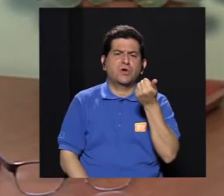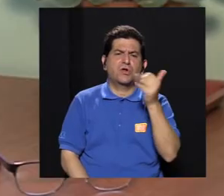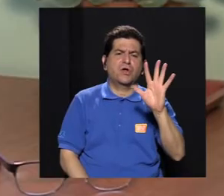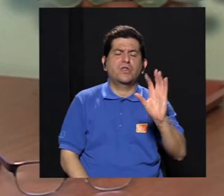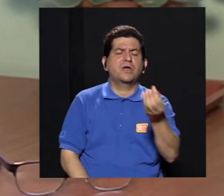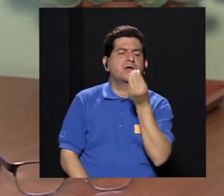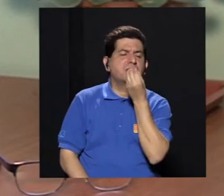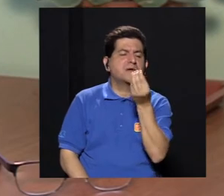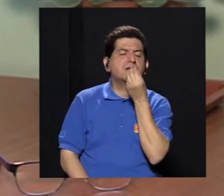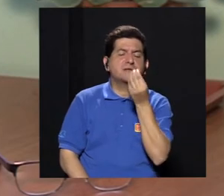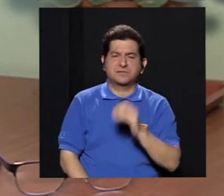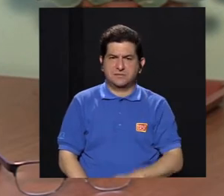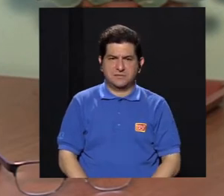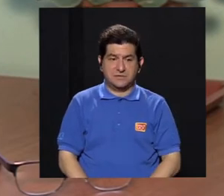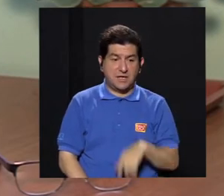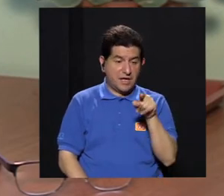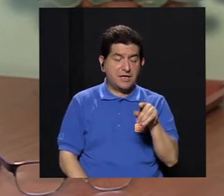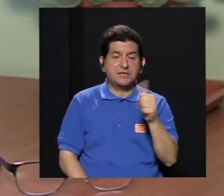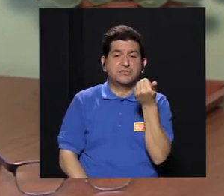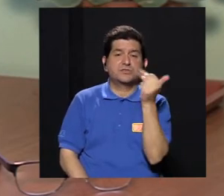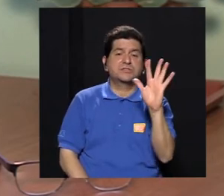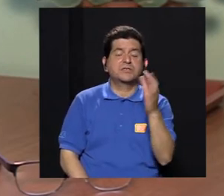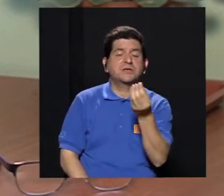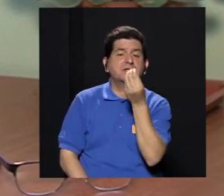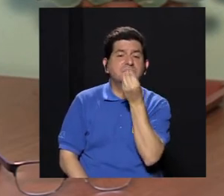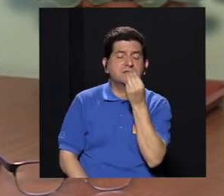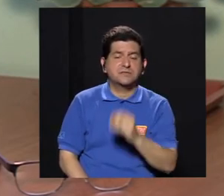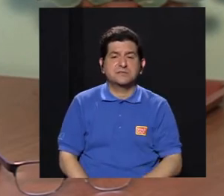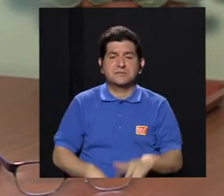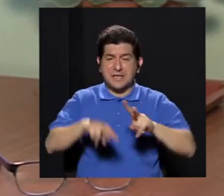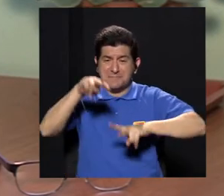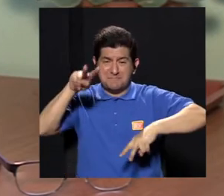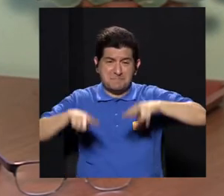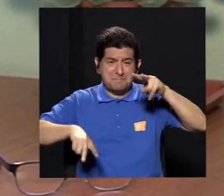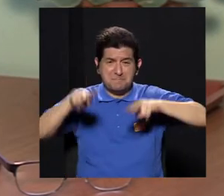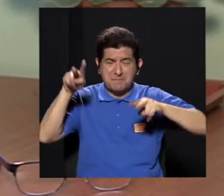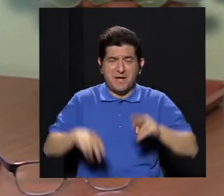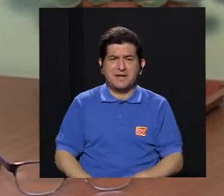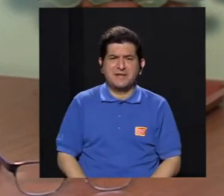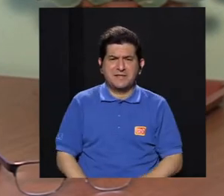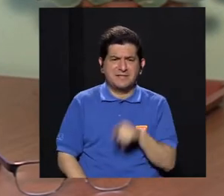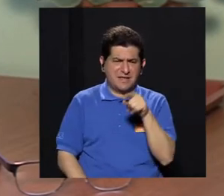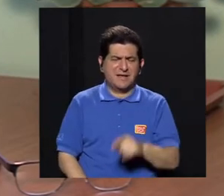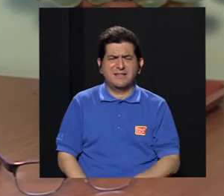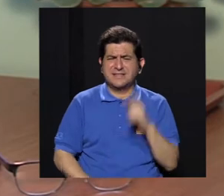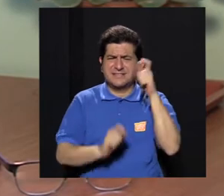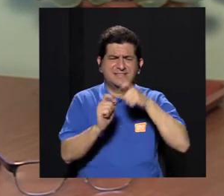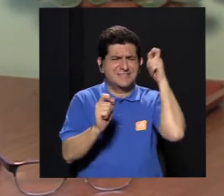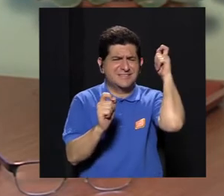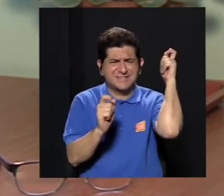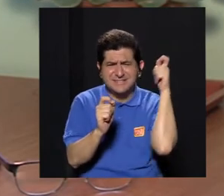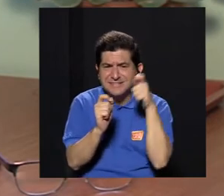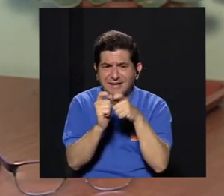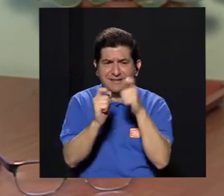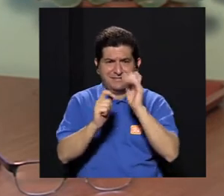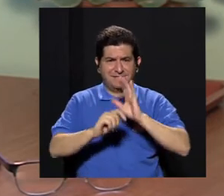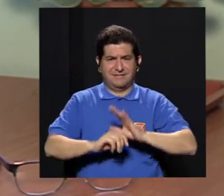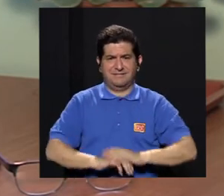apenas de unos 15 alimentos. Y esos 15 alimentos en variedades muy